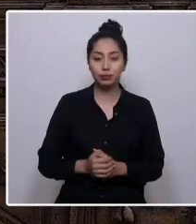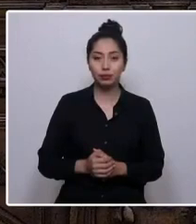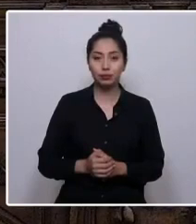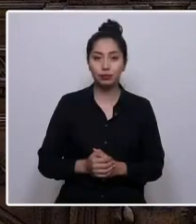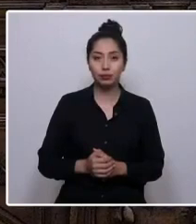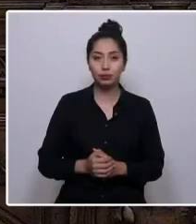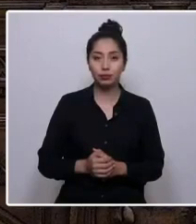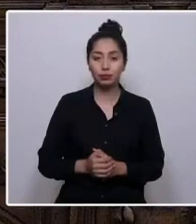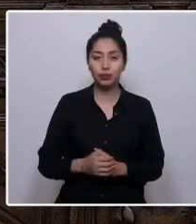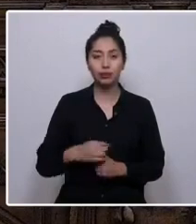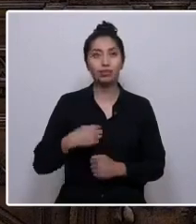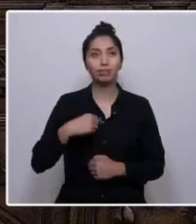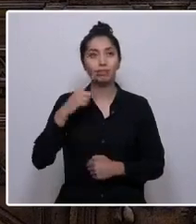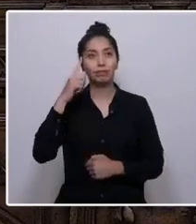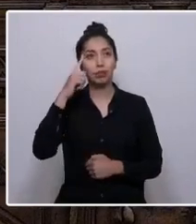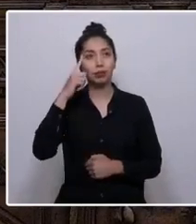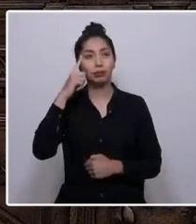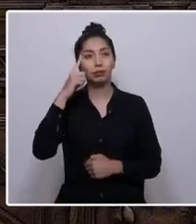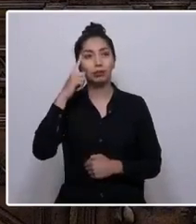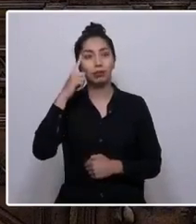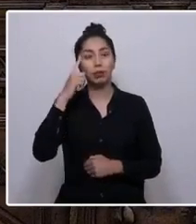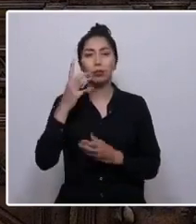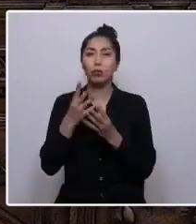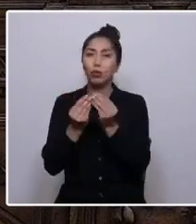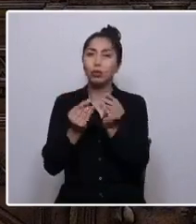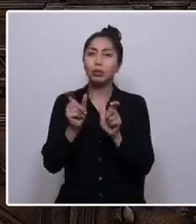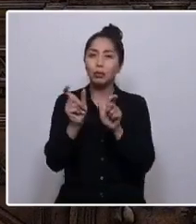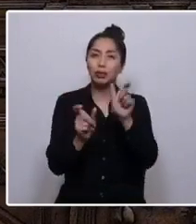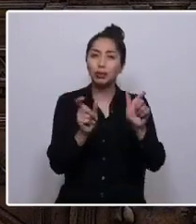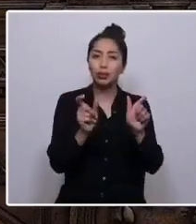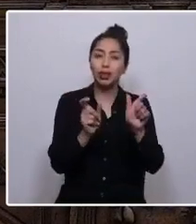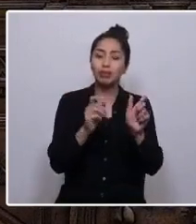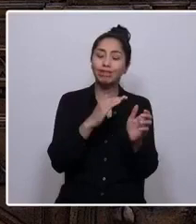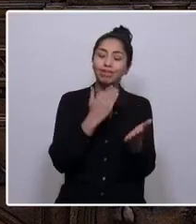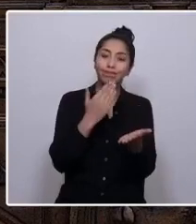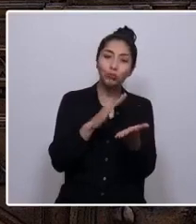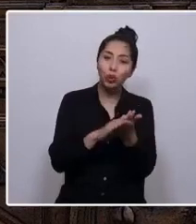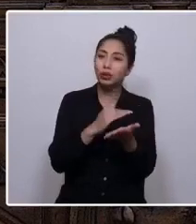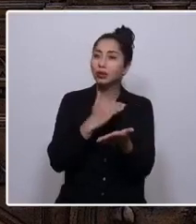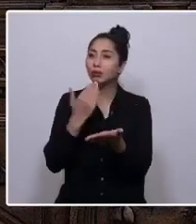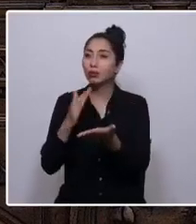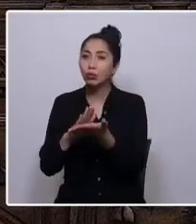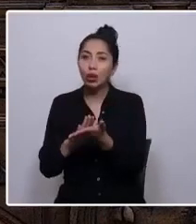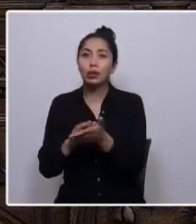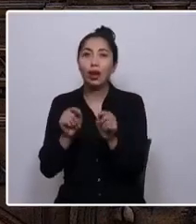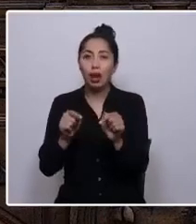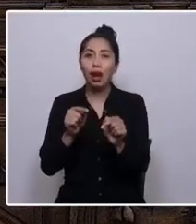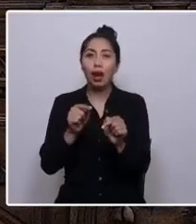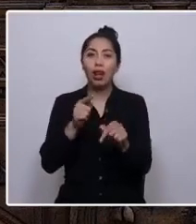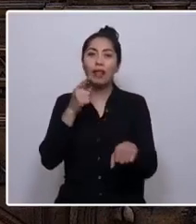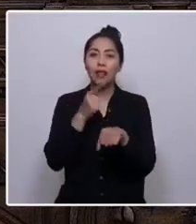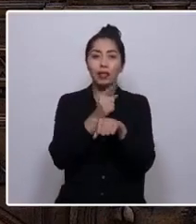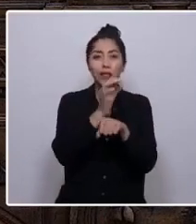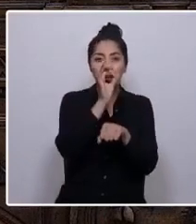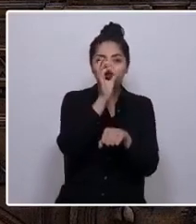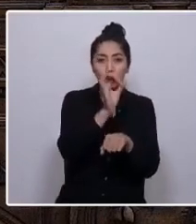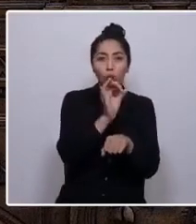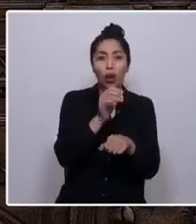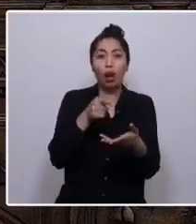Pienso en tantas y tantos que no sobrevivieron a los horrores de esa dictadura cuyas heridas no sanan.